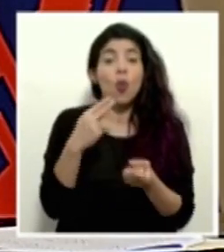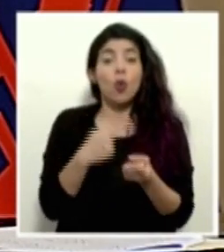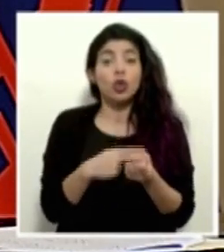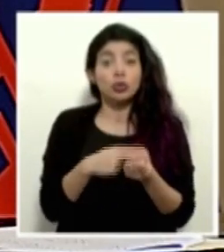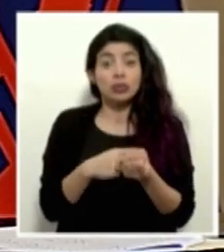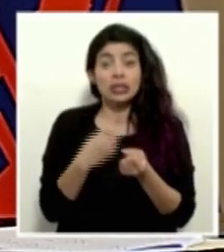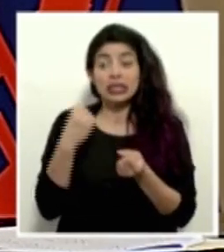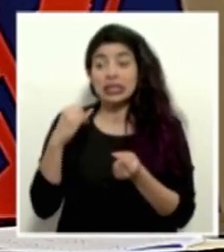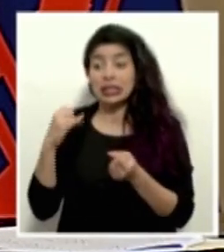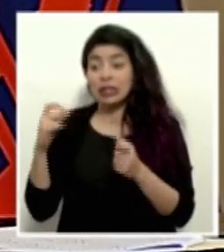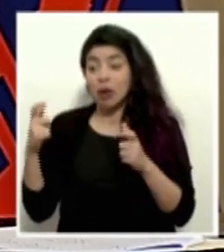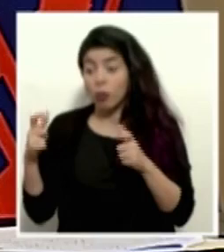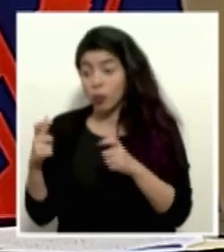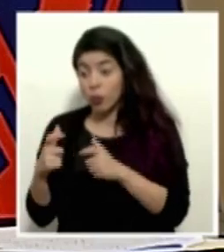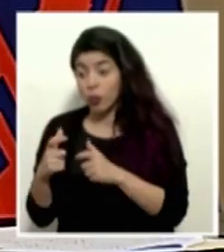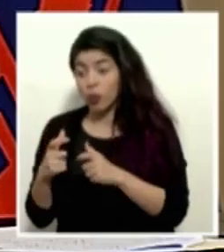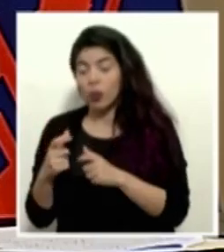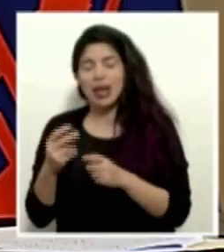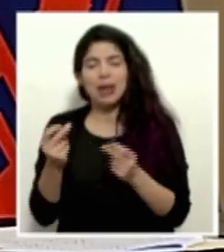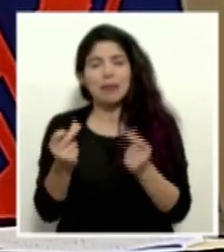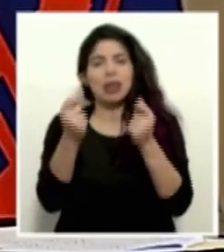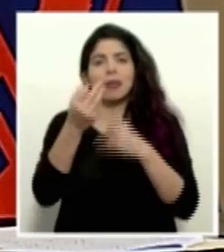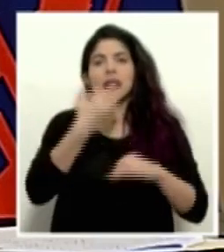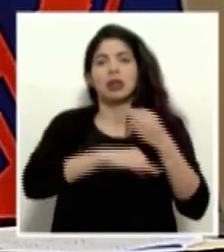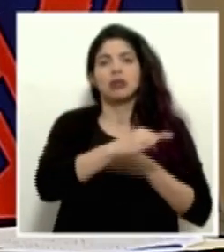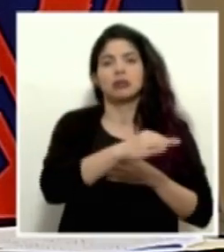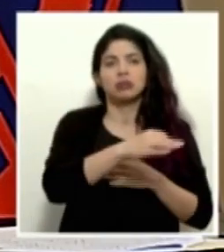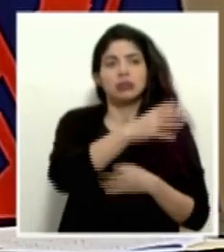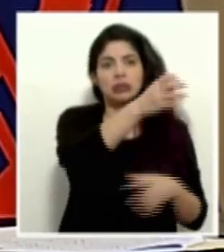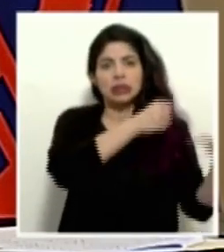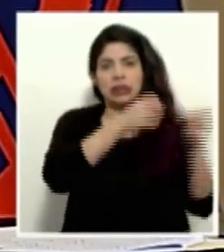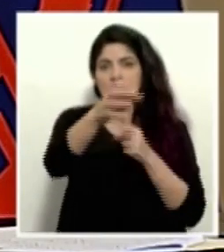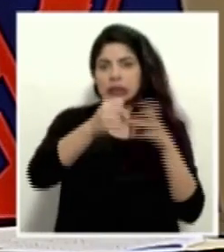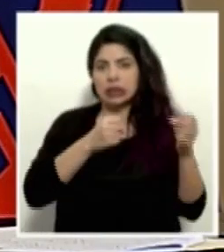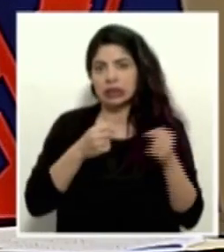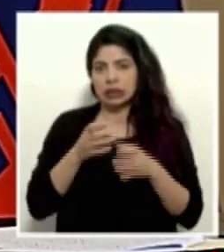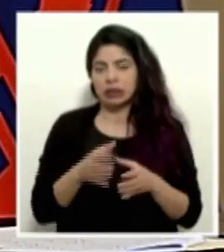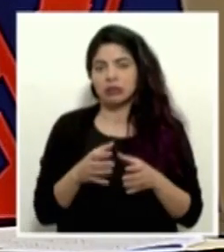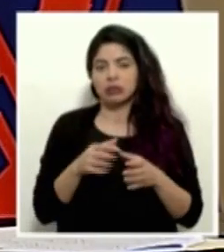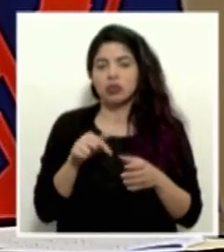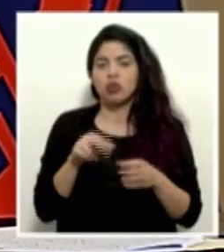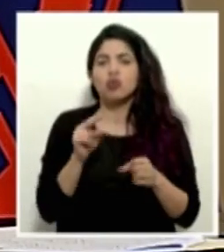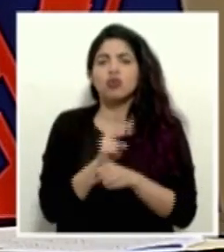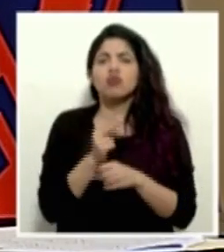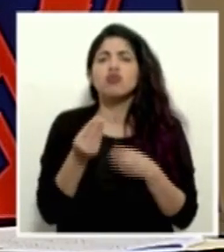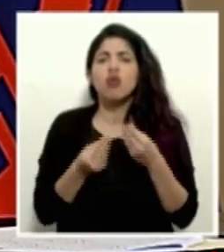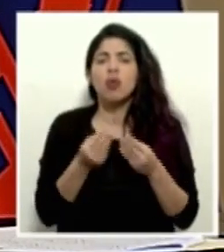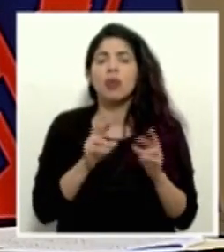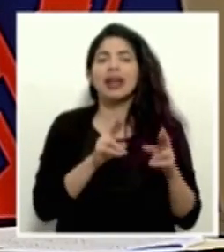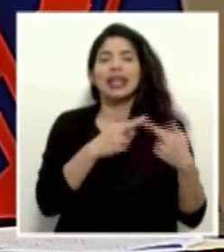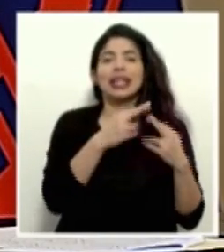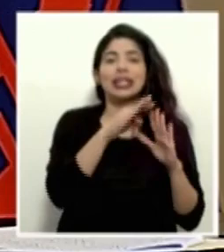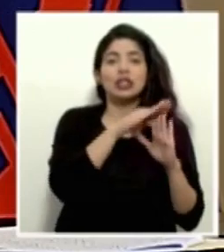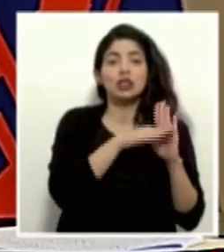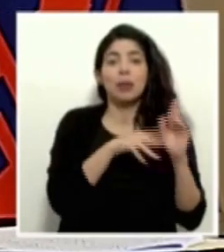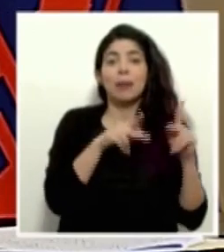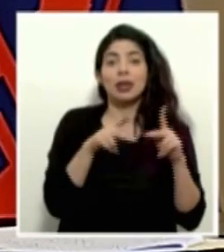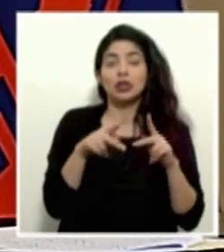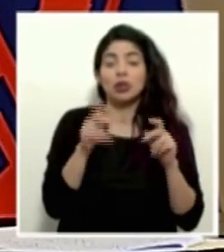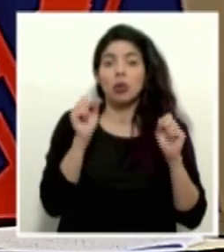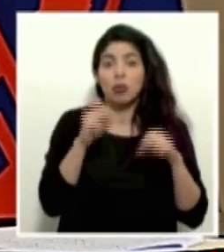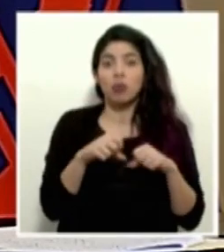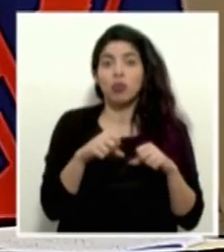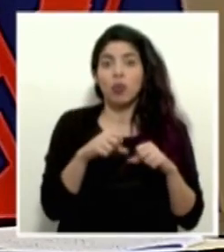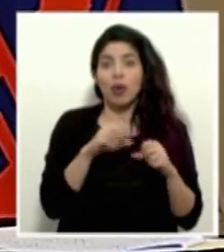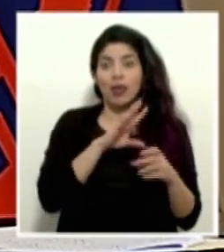en el momento que tenga bajas, los sustituya de manera inmediata si puede hacerlo. Se van a la lista de registro elegibles y